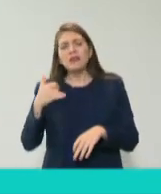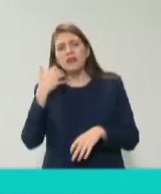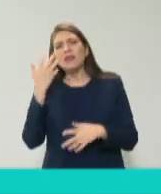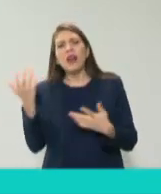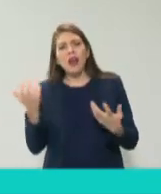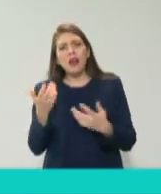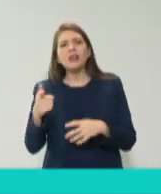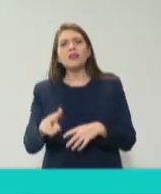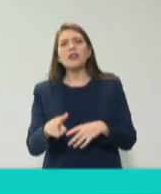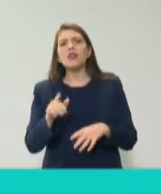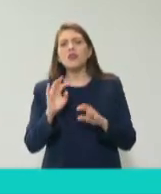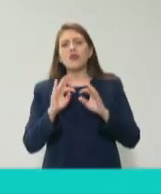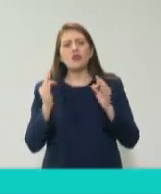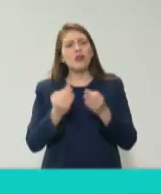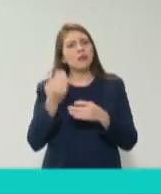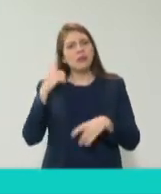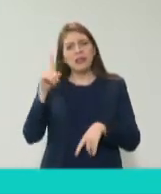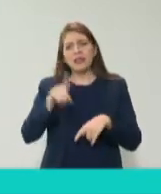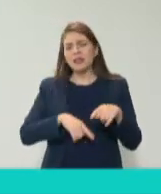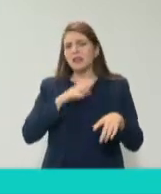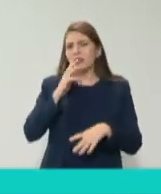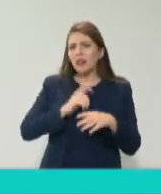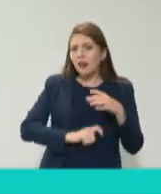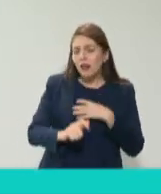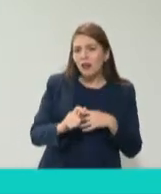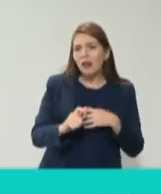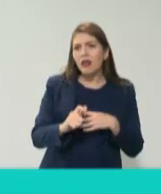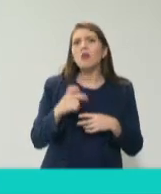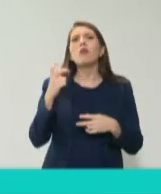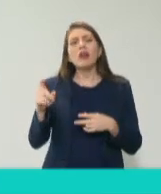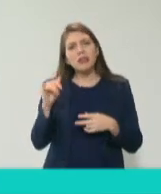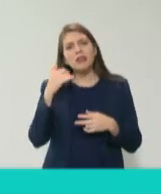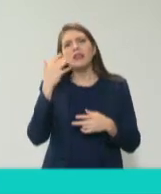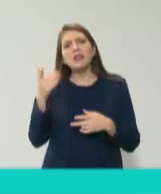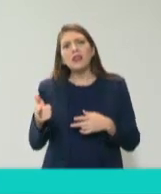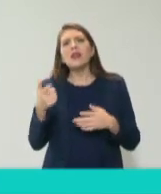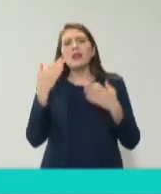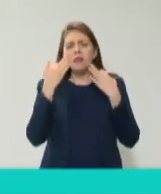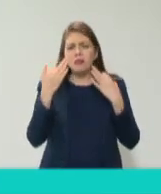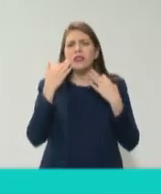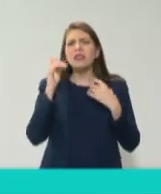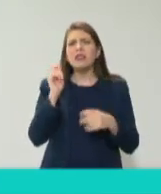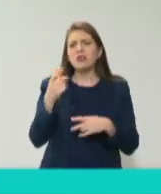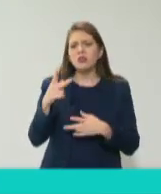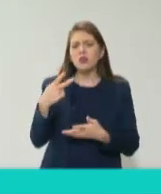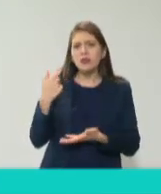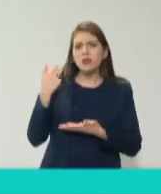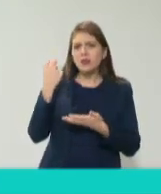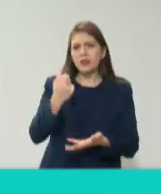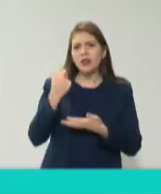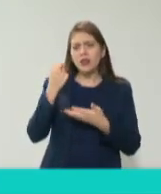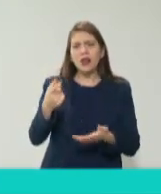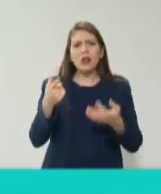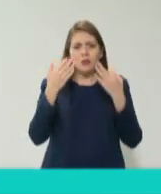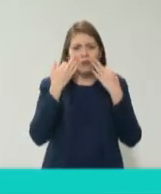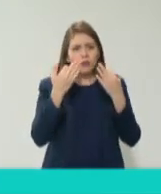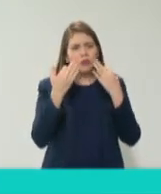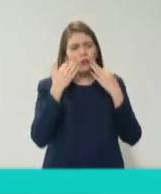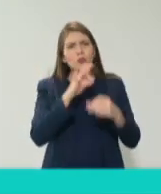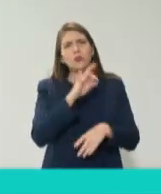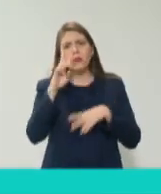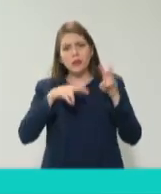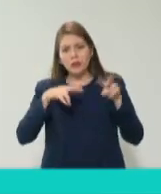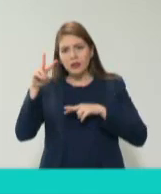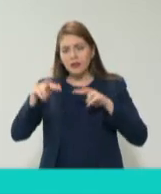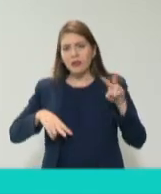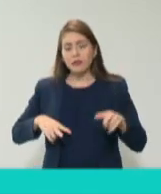anticorrupción y si si queremos que haya declaraciones patrimoniales de intereses que sean públicas ¿por qué? pues porque